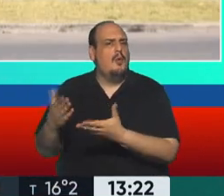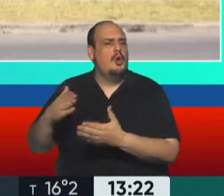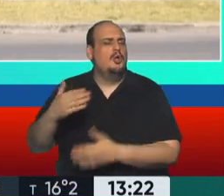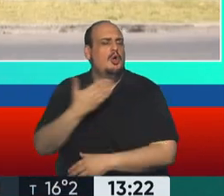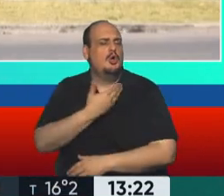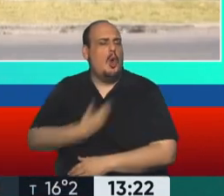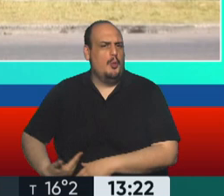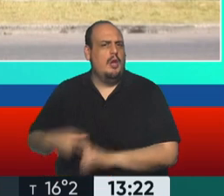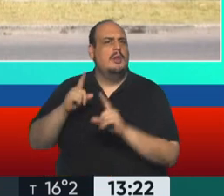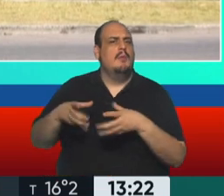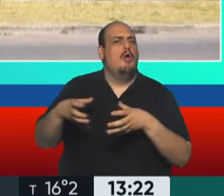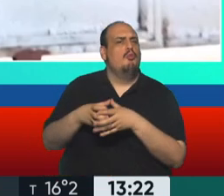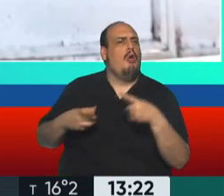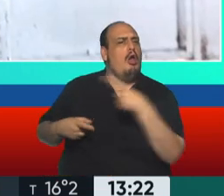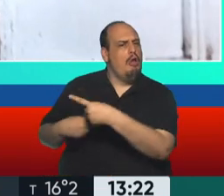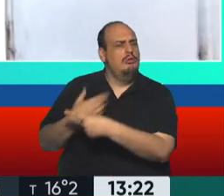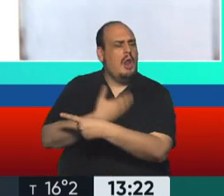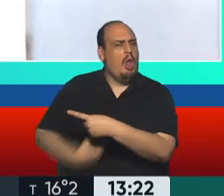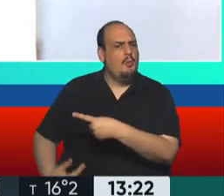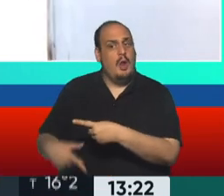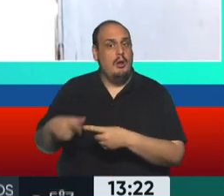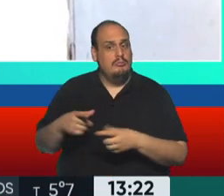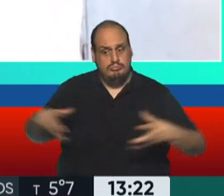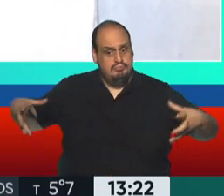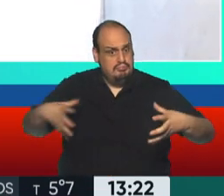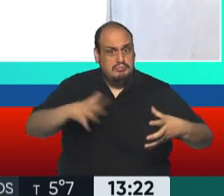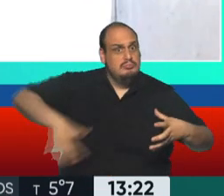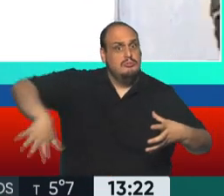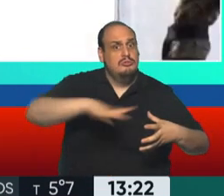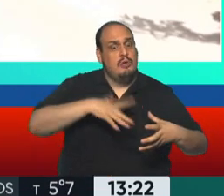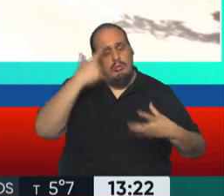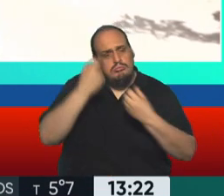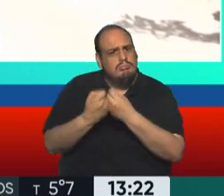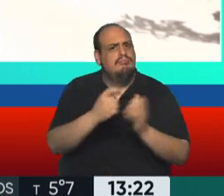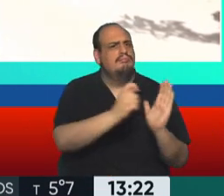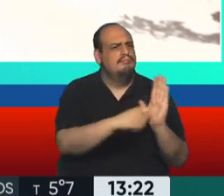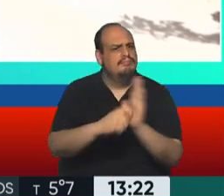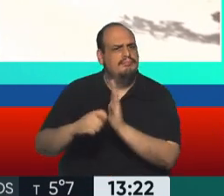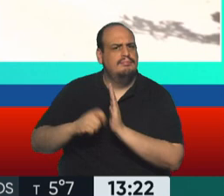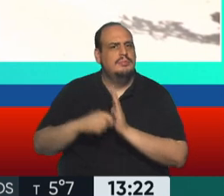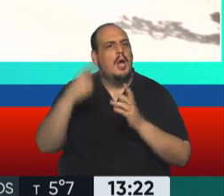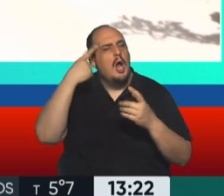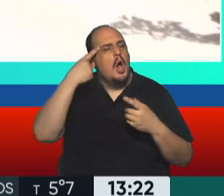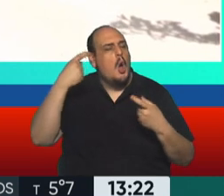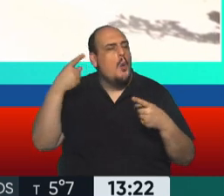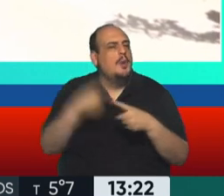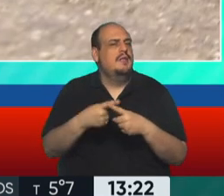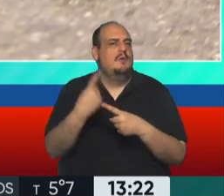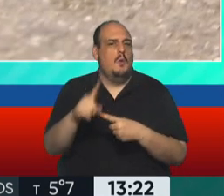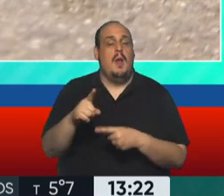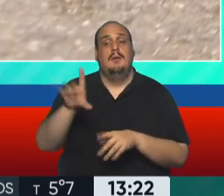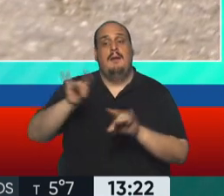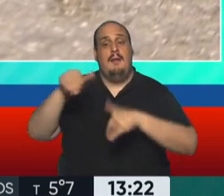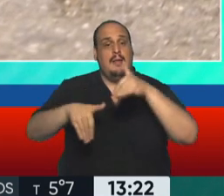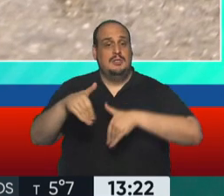la oposición y demás, para hacer este acuerdo que en realidad patea para adelante las elecciones. Las elecciones estaban previstas para este 7 de